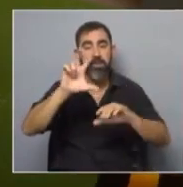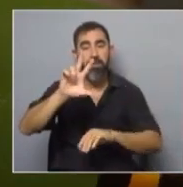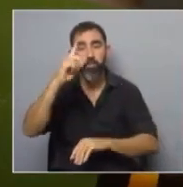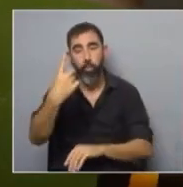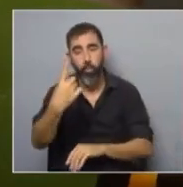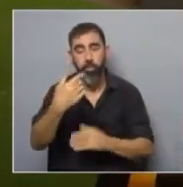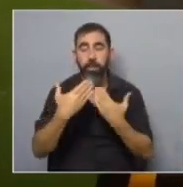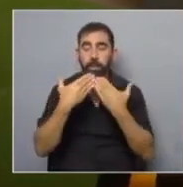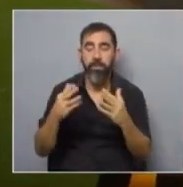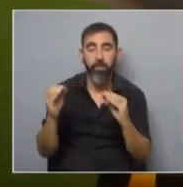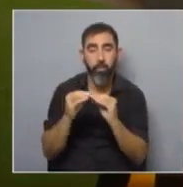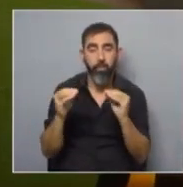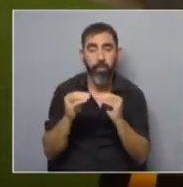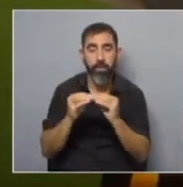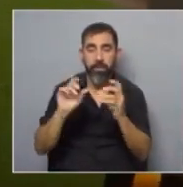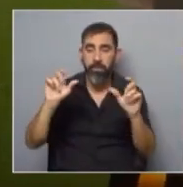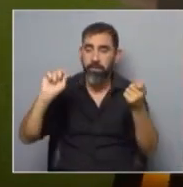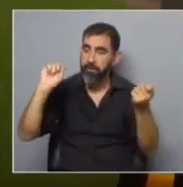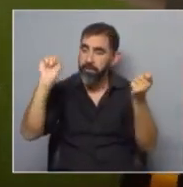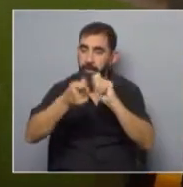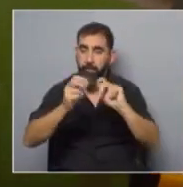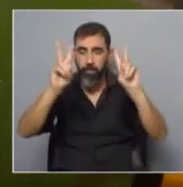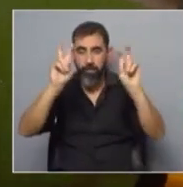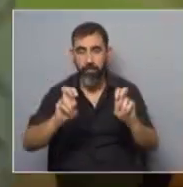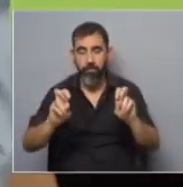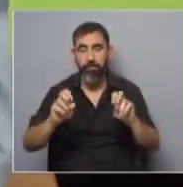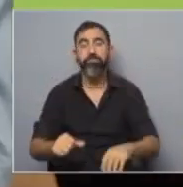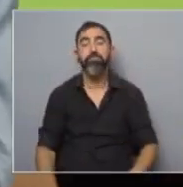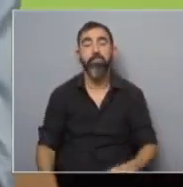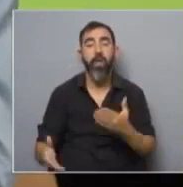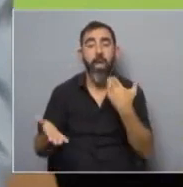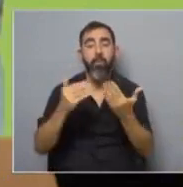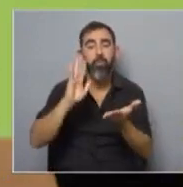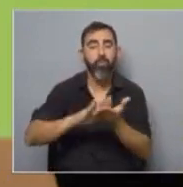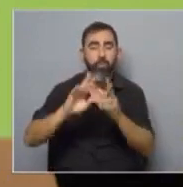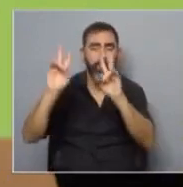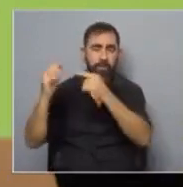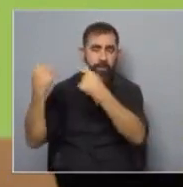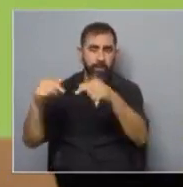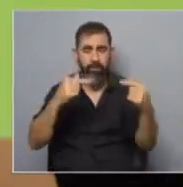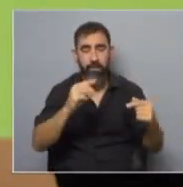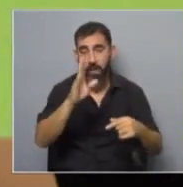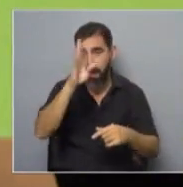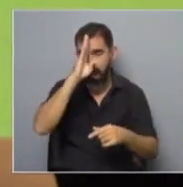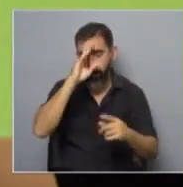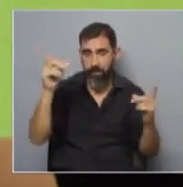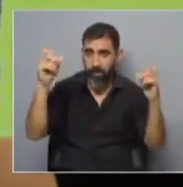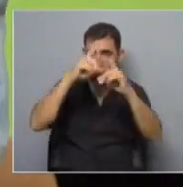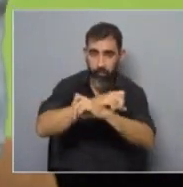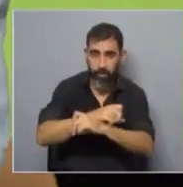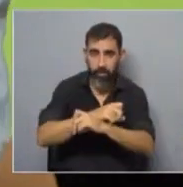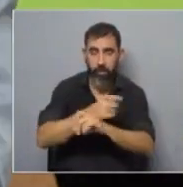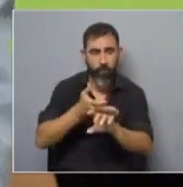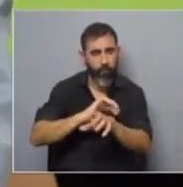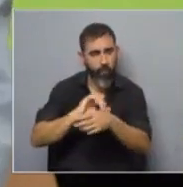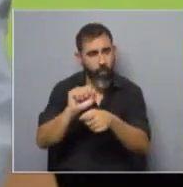Bien, gracias Alexandra. Giramos por completo, ¿no? Y vamos a hablar de otra cosa, de dificultades de aprendizaje y de un